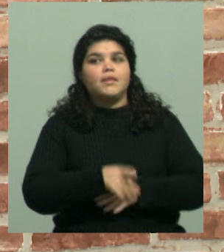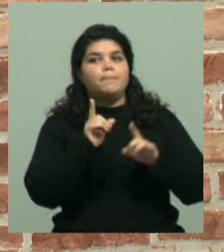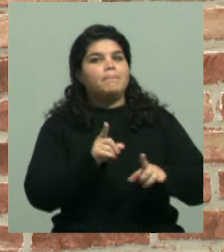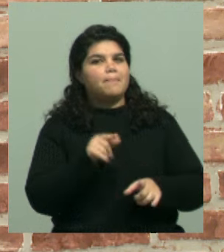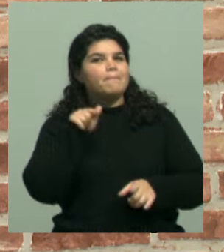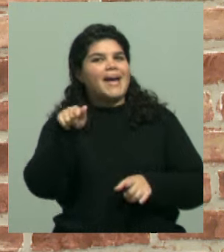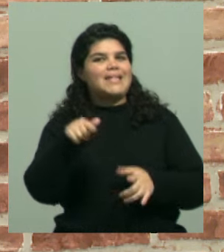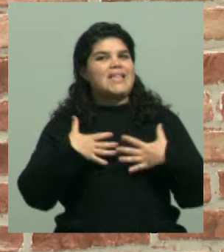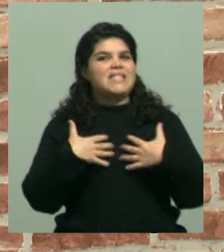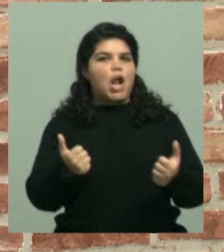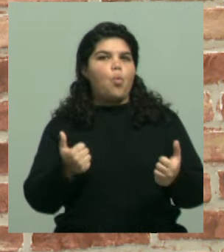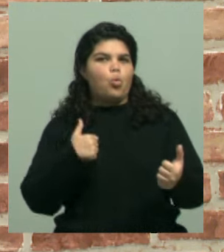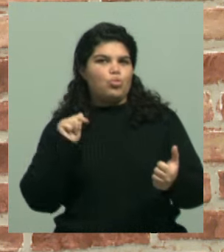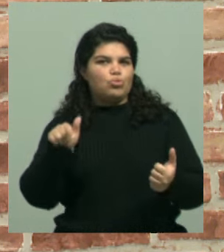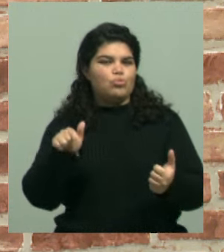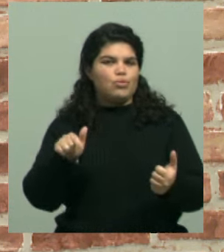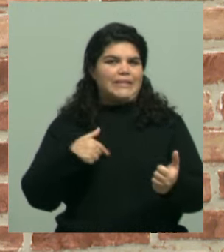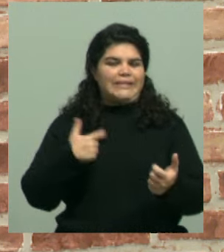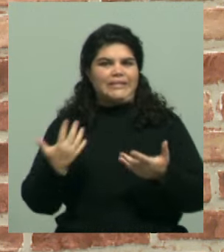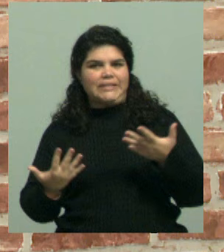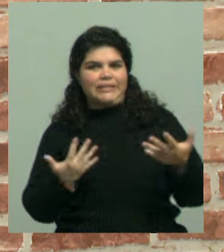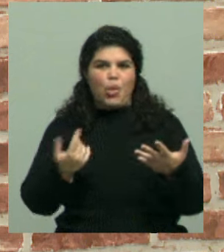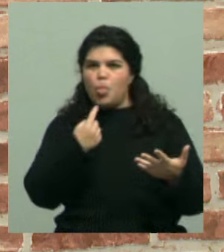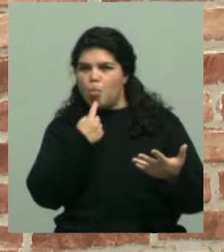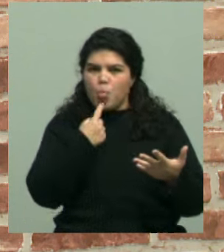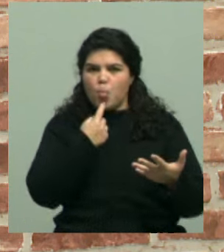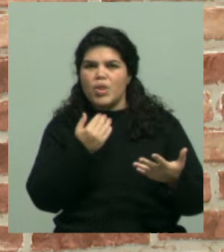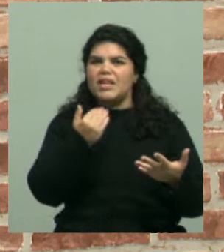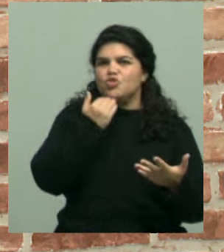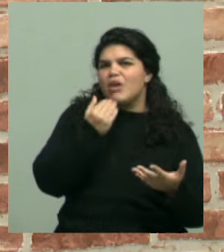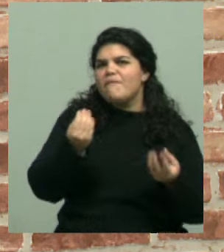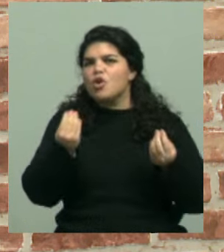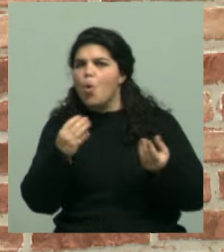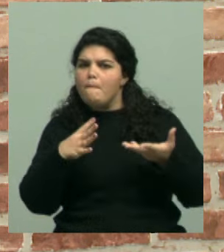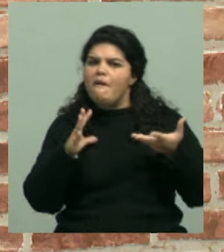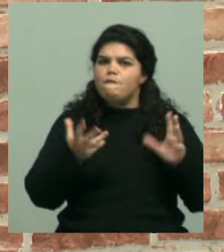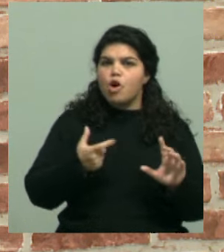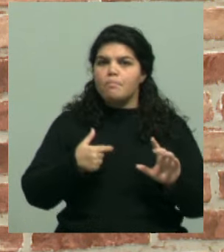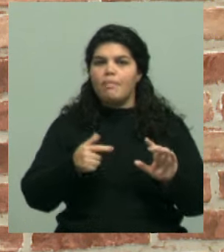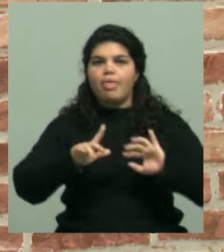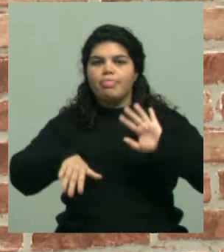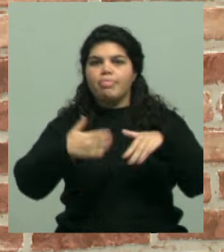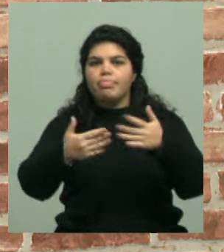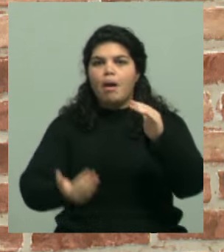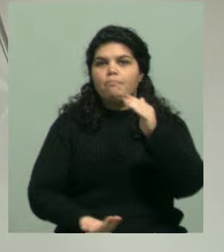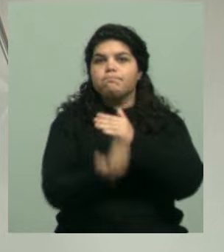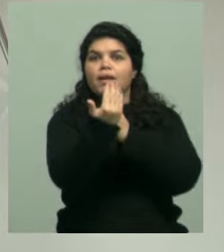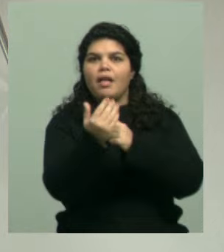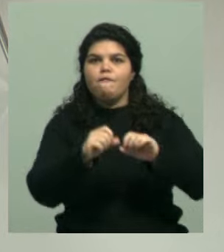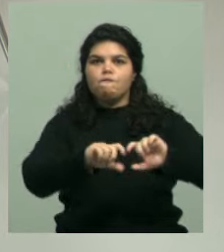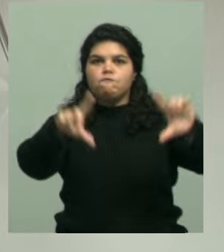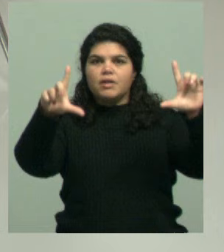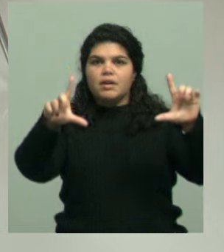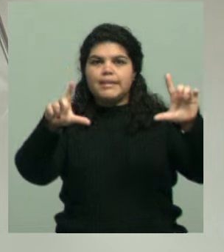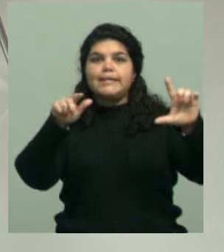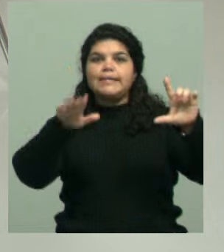salud de ella, no había mucho que, no se sabía mucho de su estado de salud y estaba como, no vamos a decir desaparecida, pero sí estaba